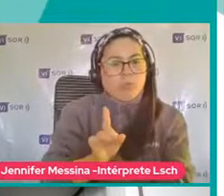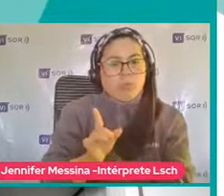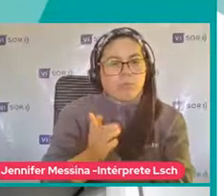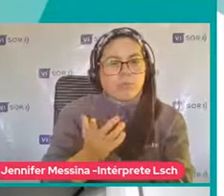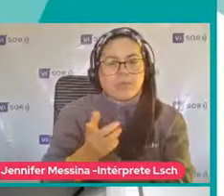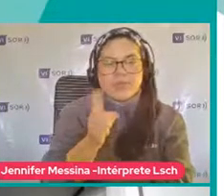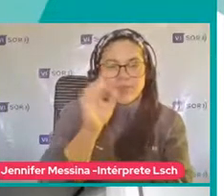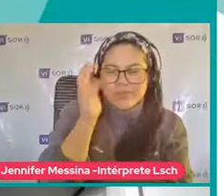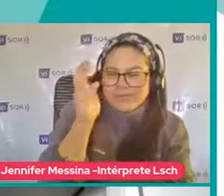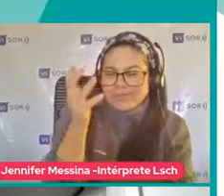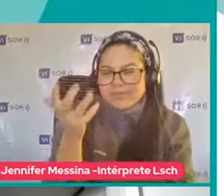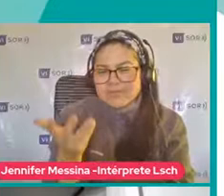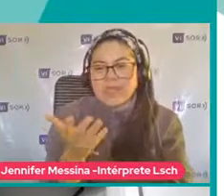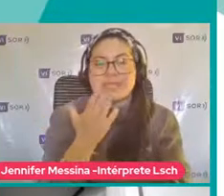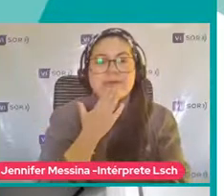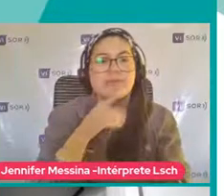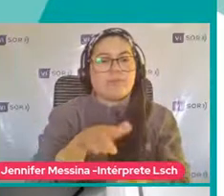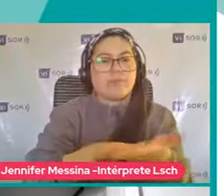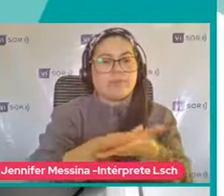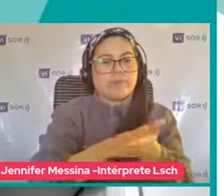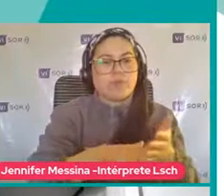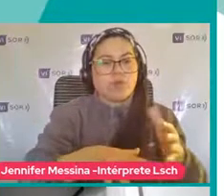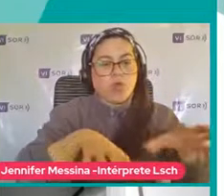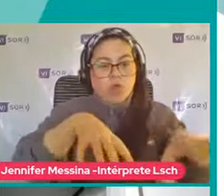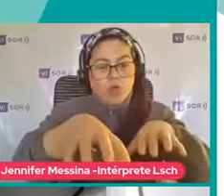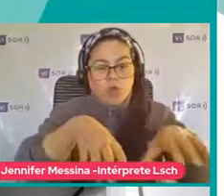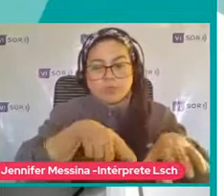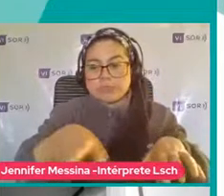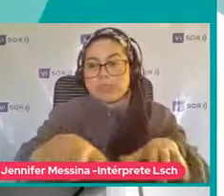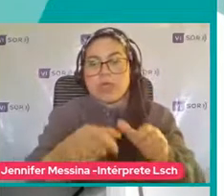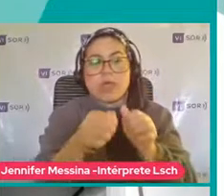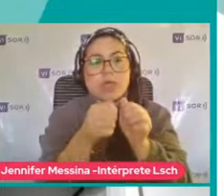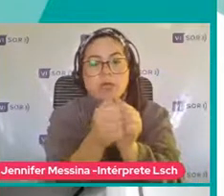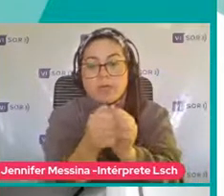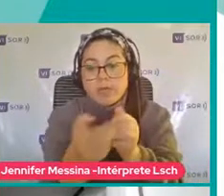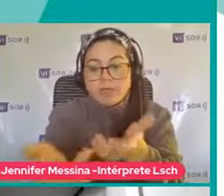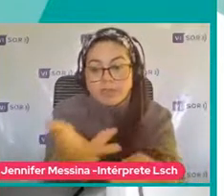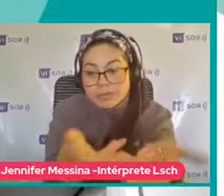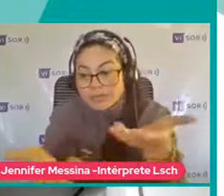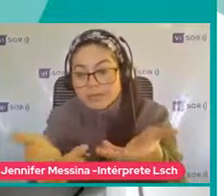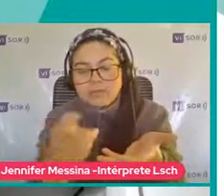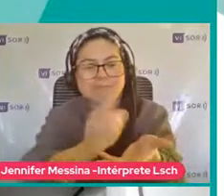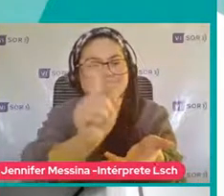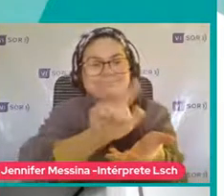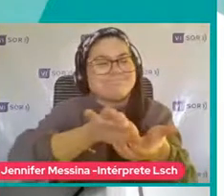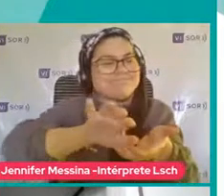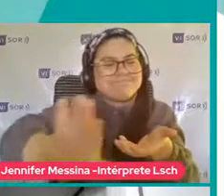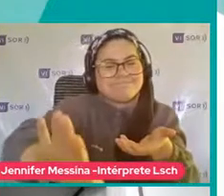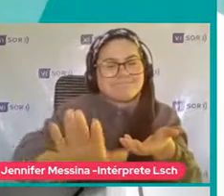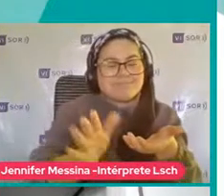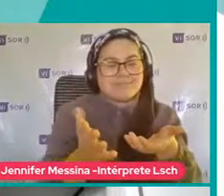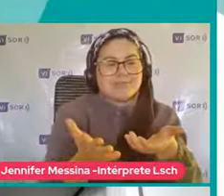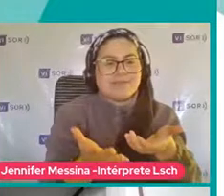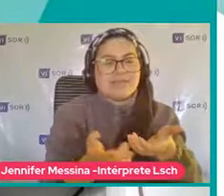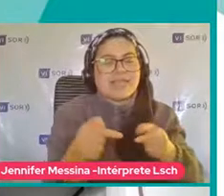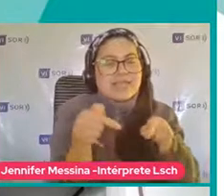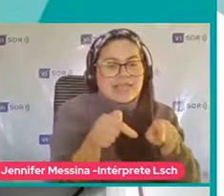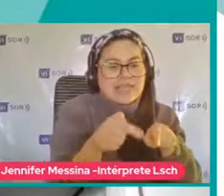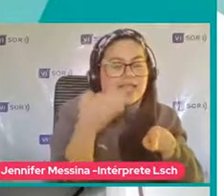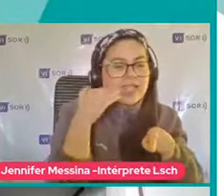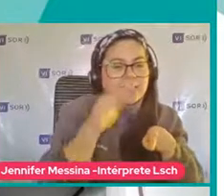poder interactuar También con materiales Y compartir Con el otro En el juego No resulta Muy sencillo Que se